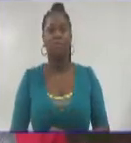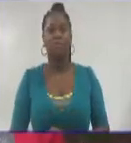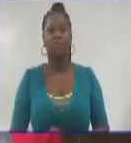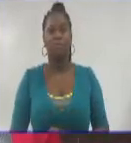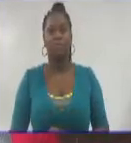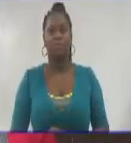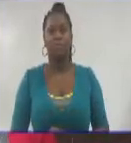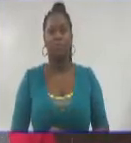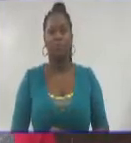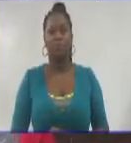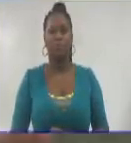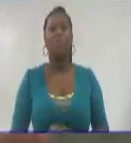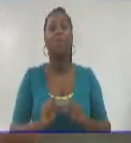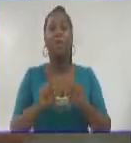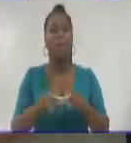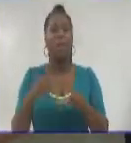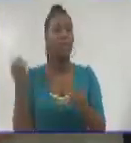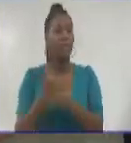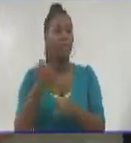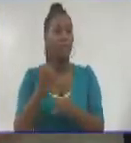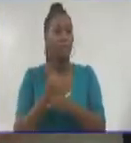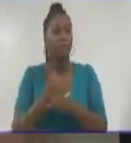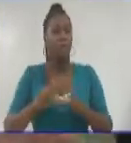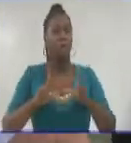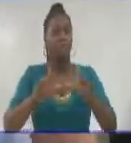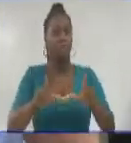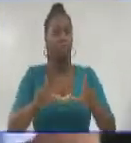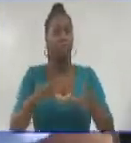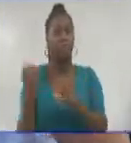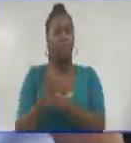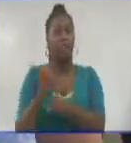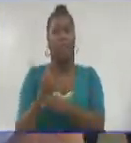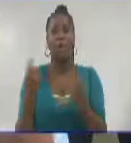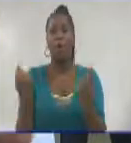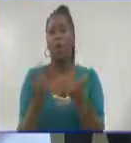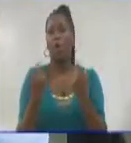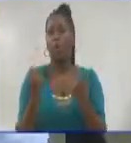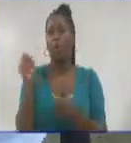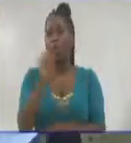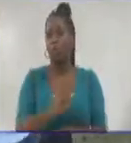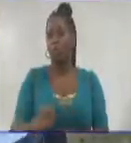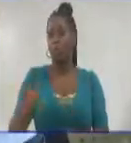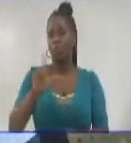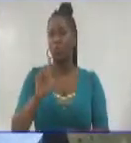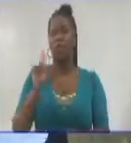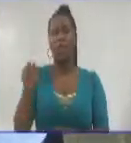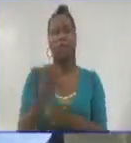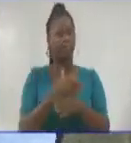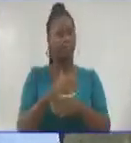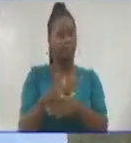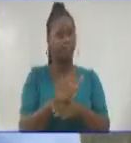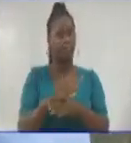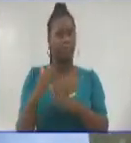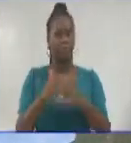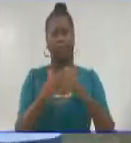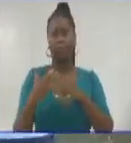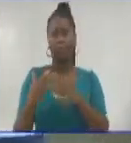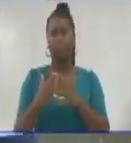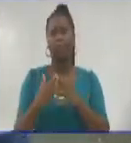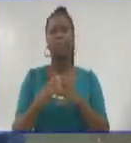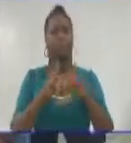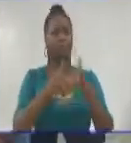ciudad cabecera que por sus destacadas entregas en las esferas de la vida económica y social en que se desempeñan reciben los carnés de